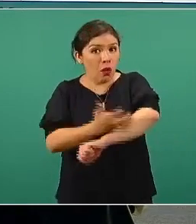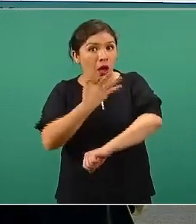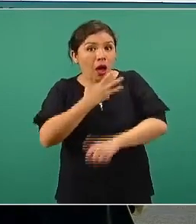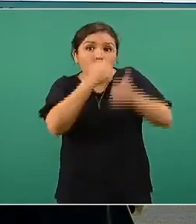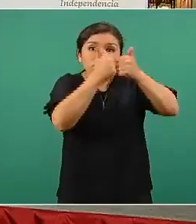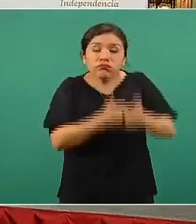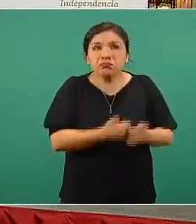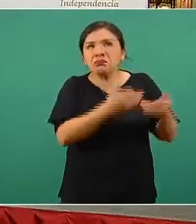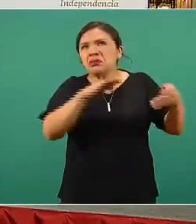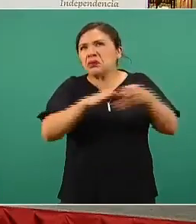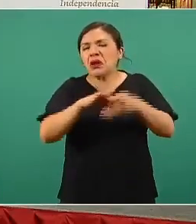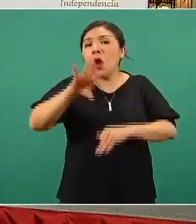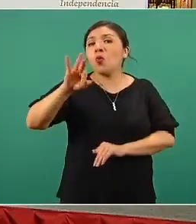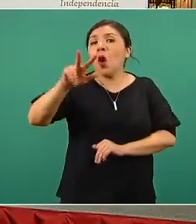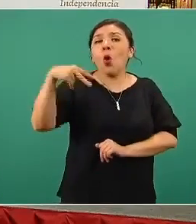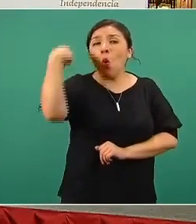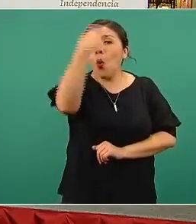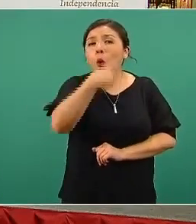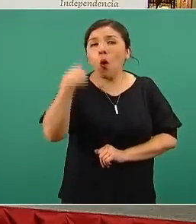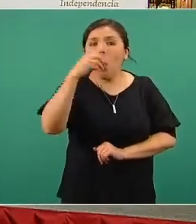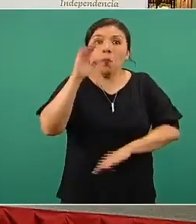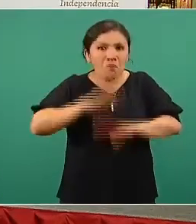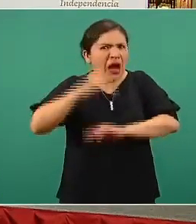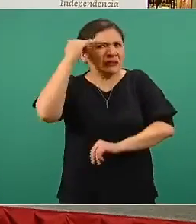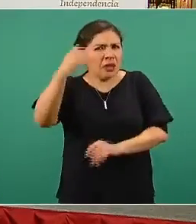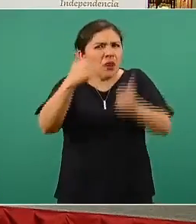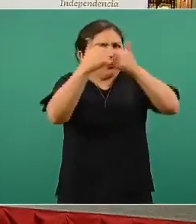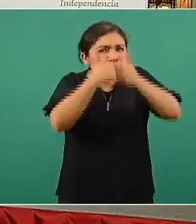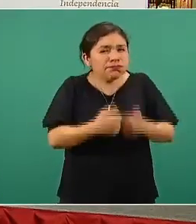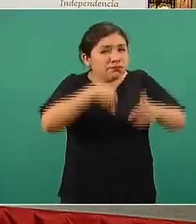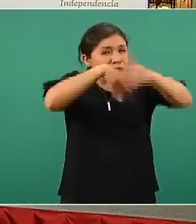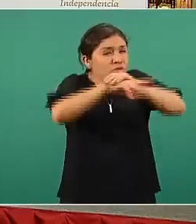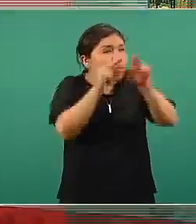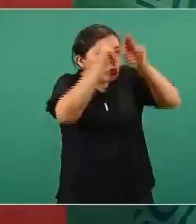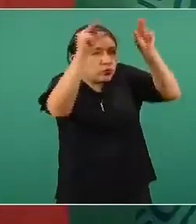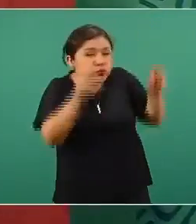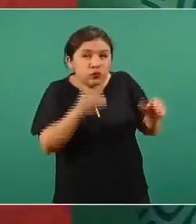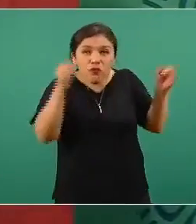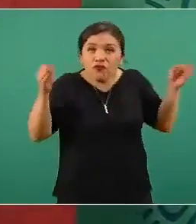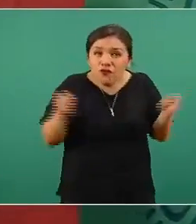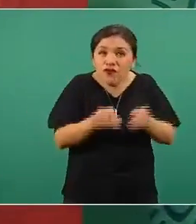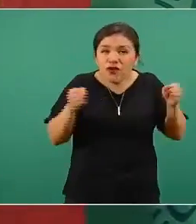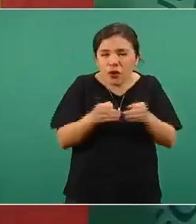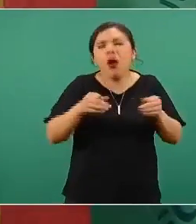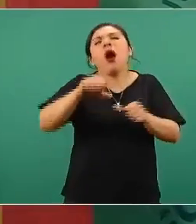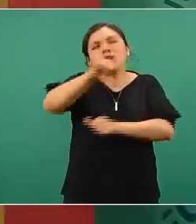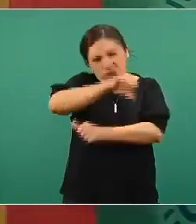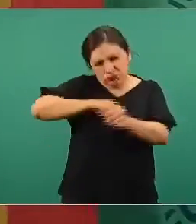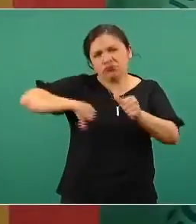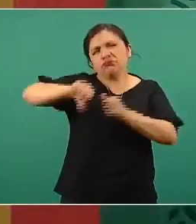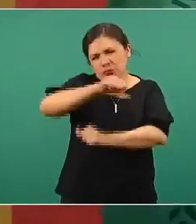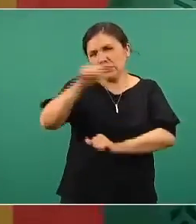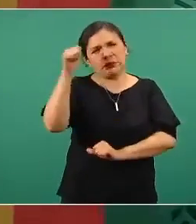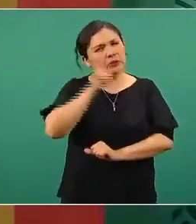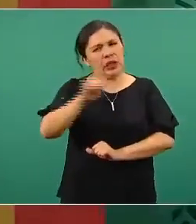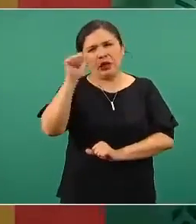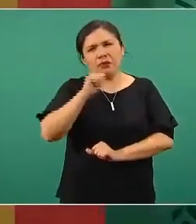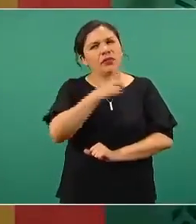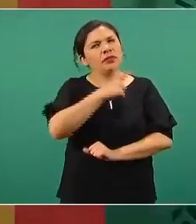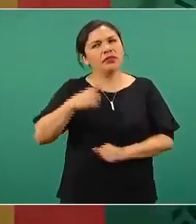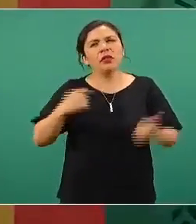durante 48 horas o más, dentro de la cámara fría, por supuesto hacen turnos, tienen que estar